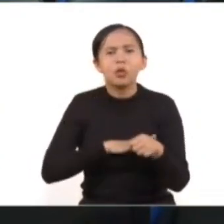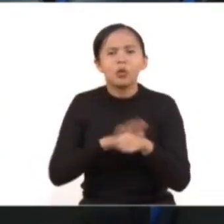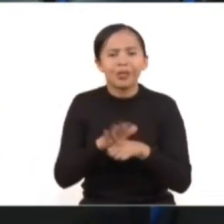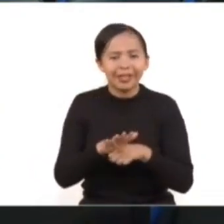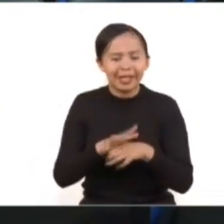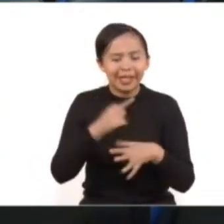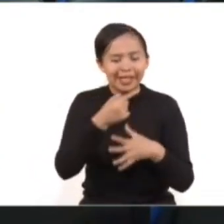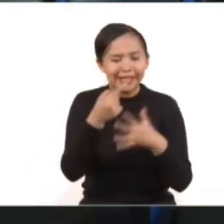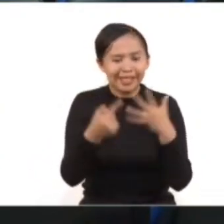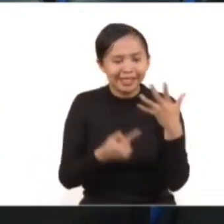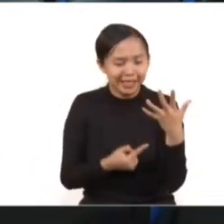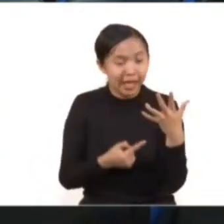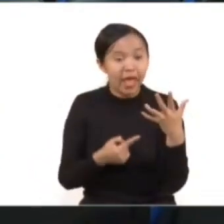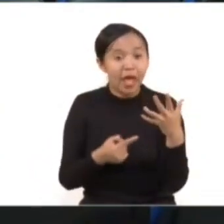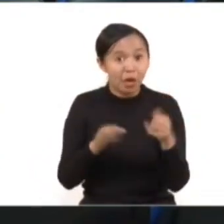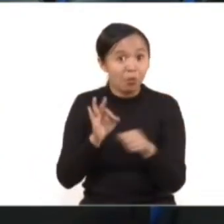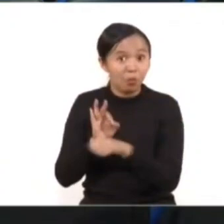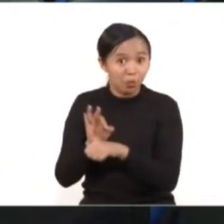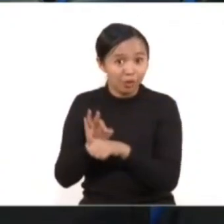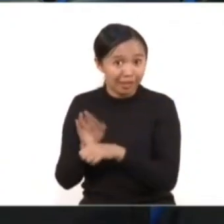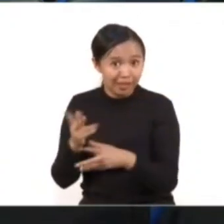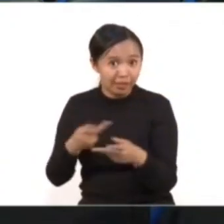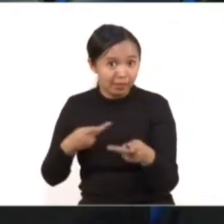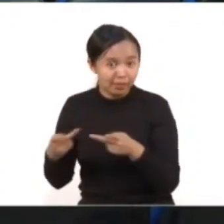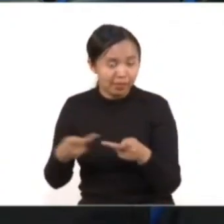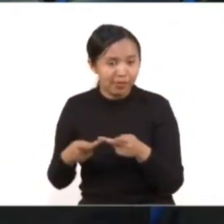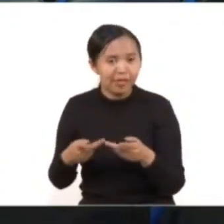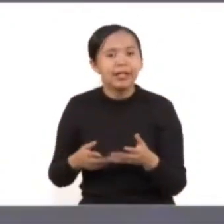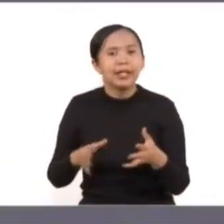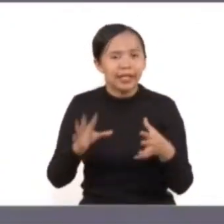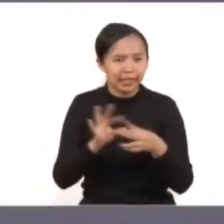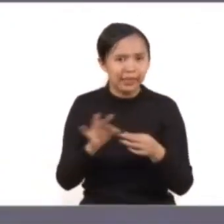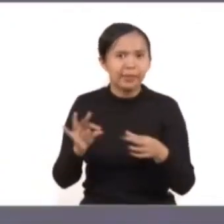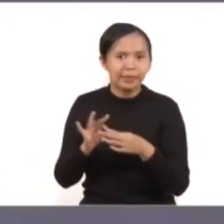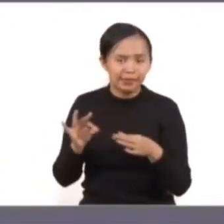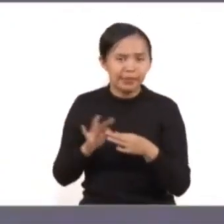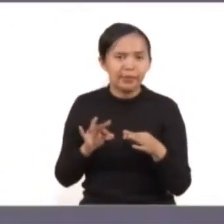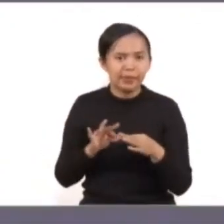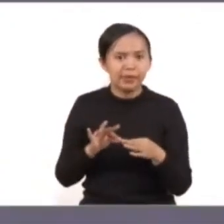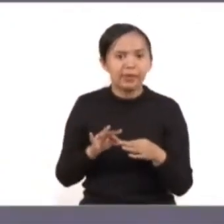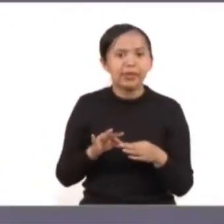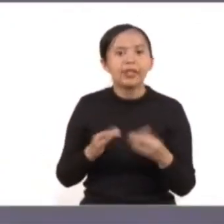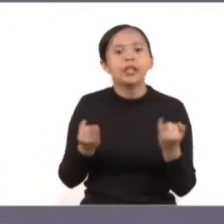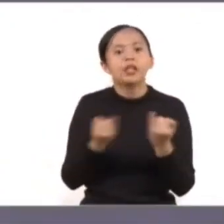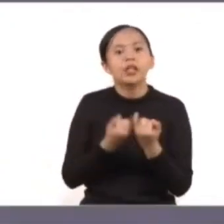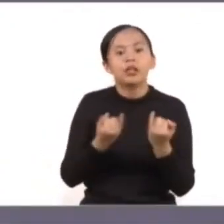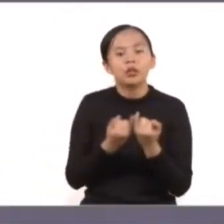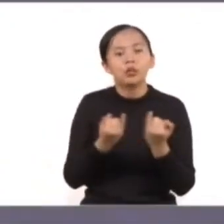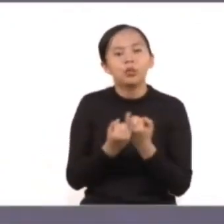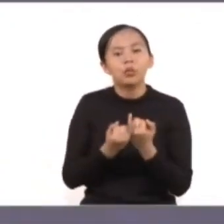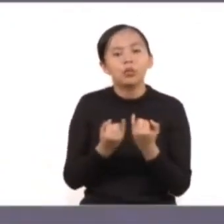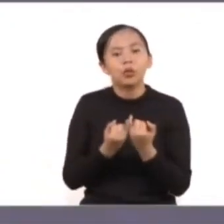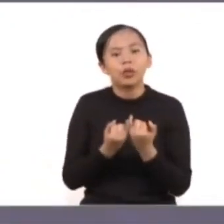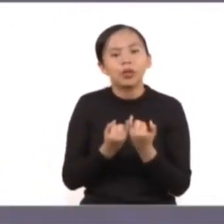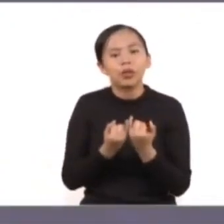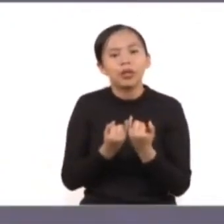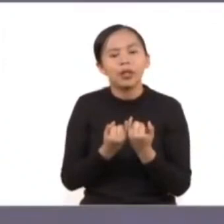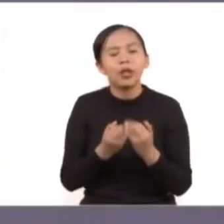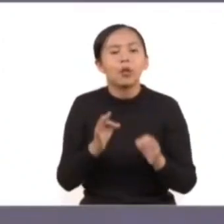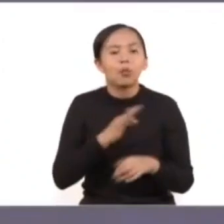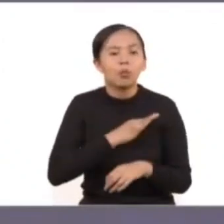emitir estas medidas de protección o bien de ratificarlas que en su oportunidad y conforme a su competencia